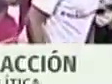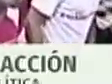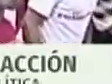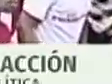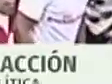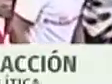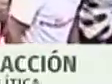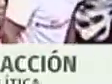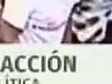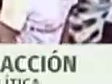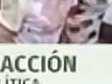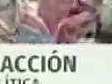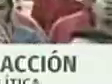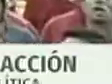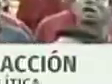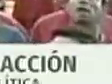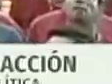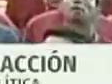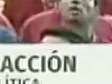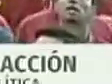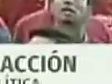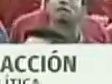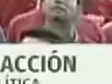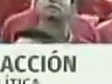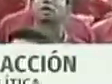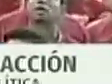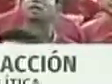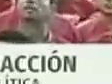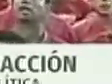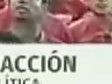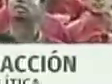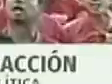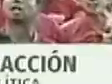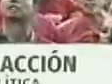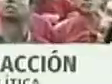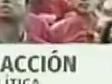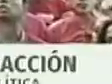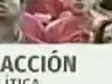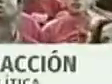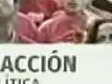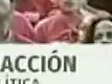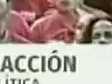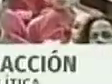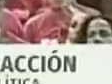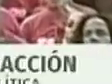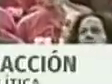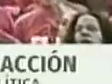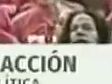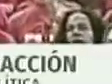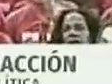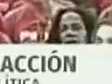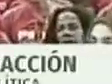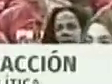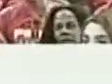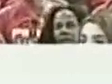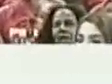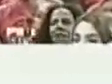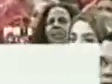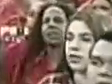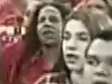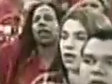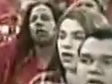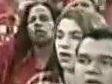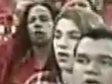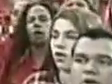es la hora del pueblo tomamos las riendas de nuestra nación es